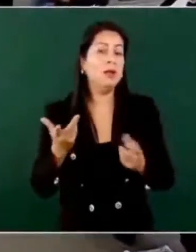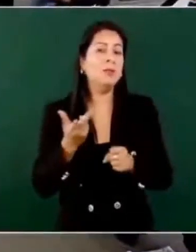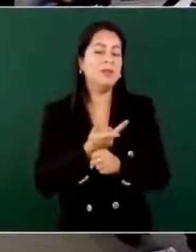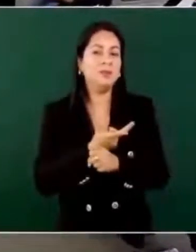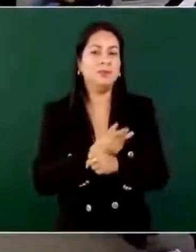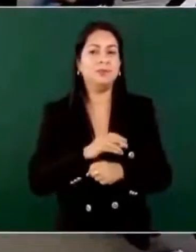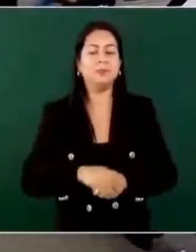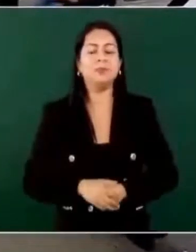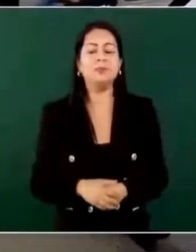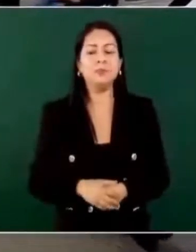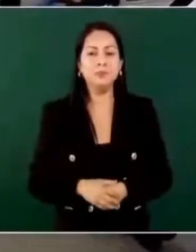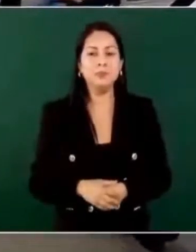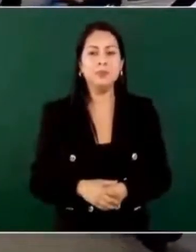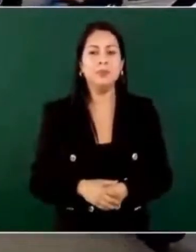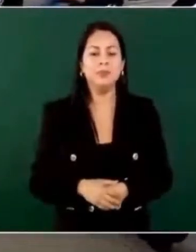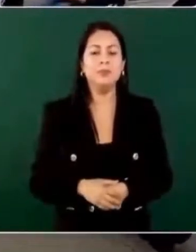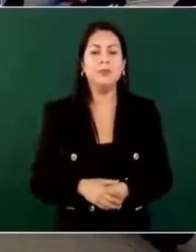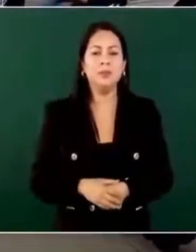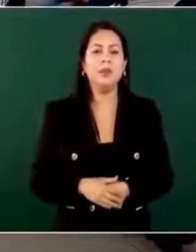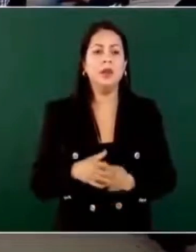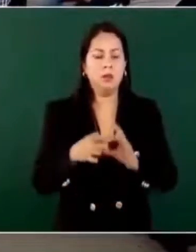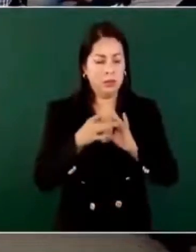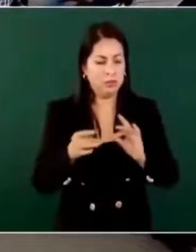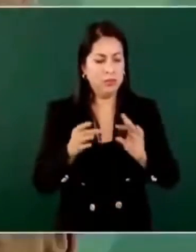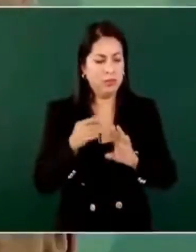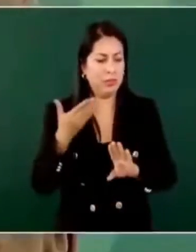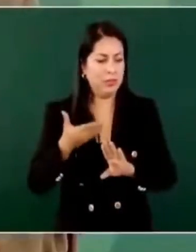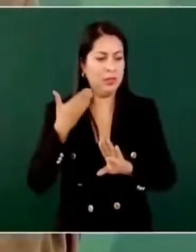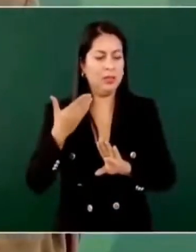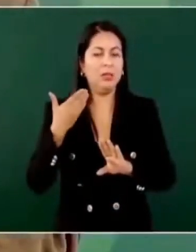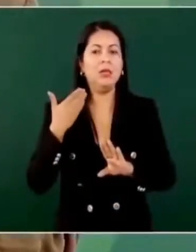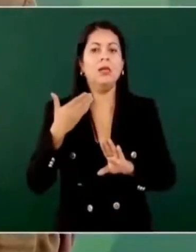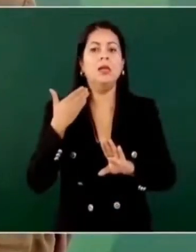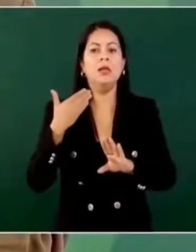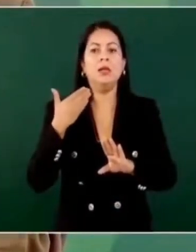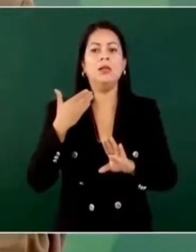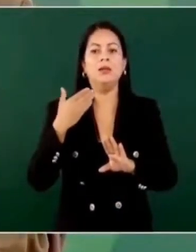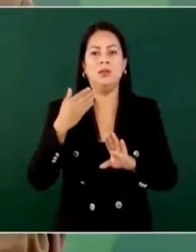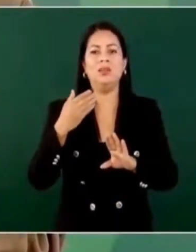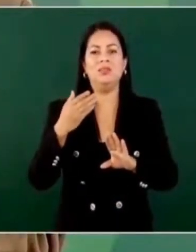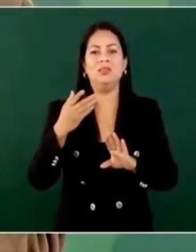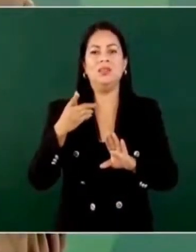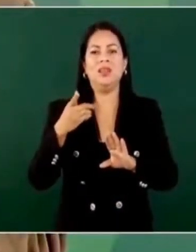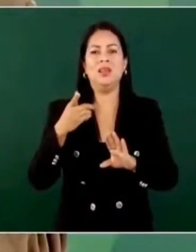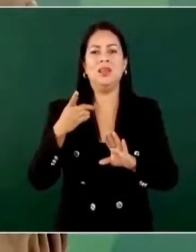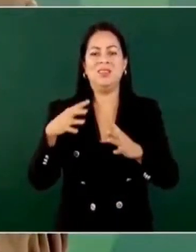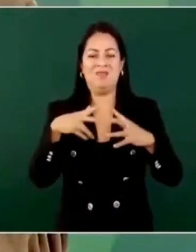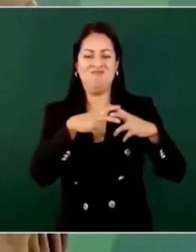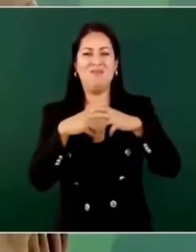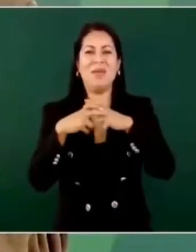casos, acabo de hacer mención a lo de este palenque clandestino.